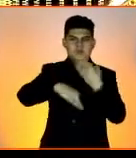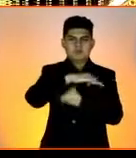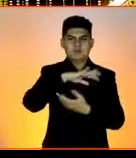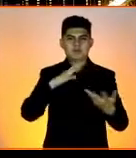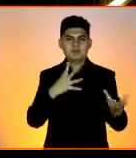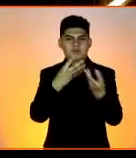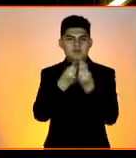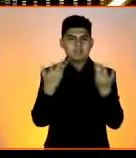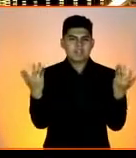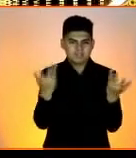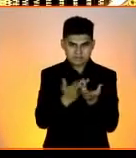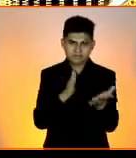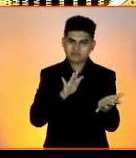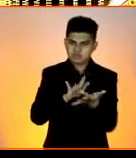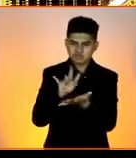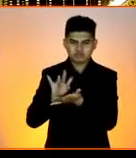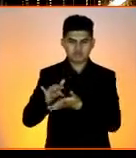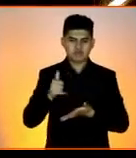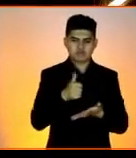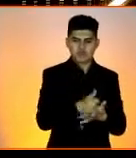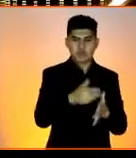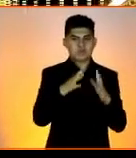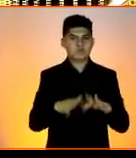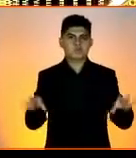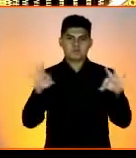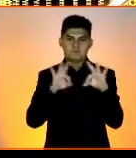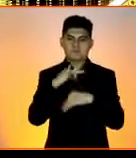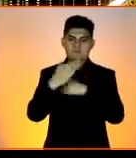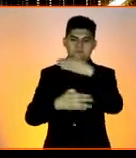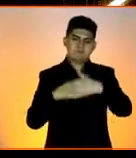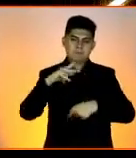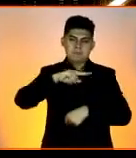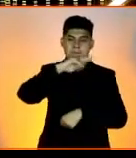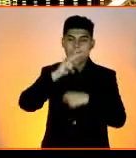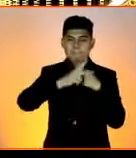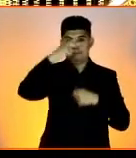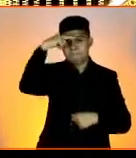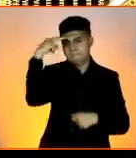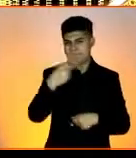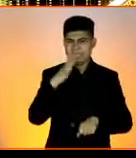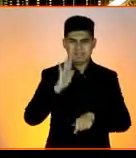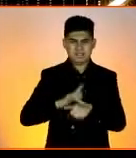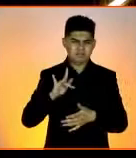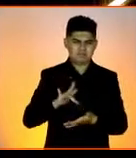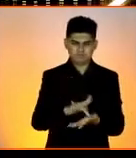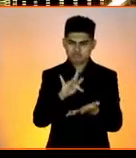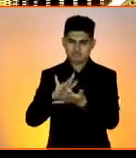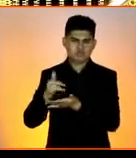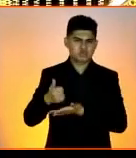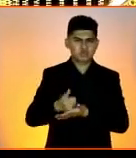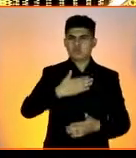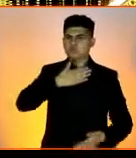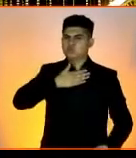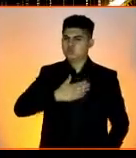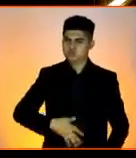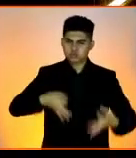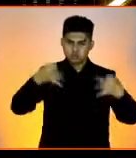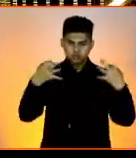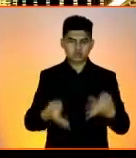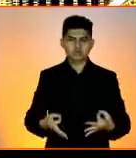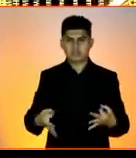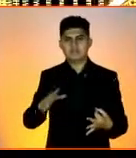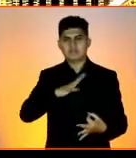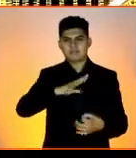hacemos una contribución significativa a la construcción de un México más solidario y más justo. Tenemos un gran país,